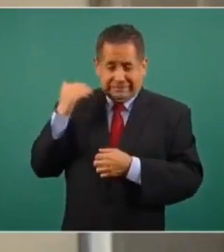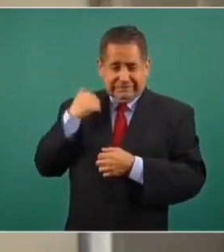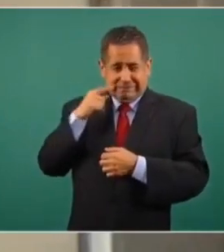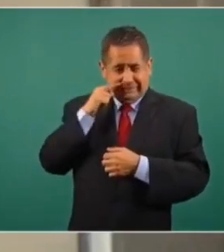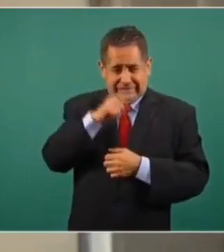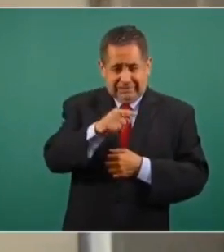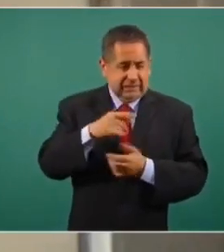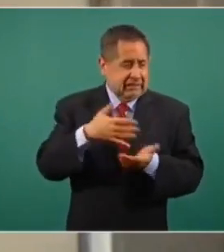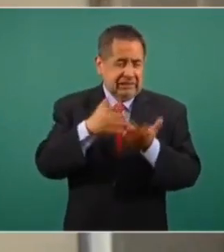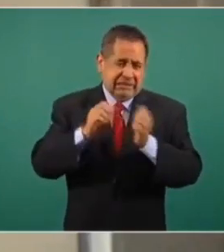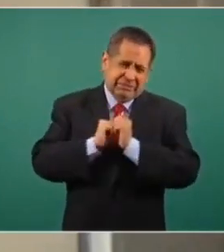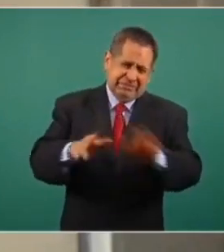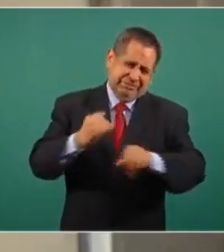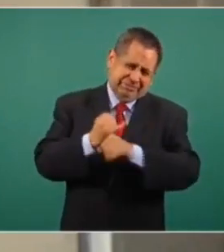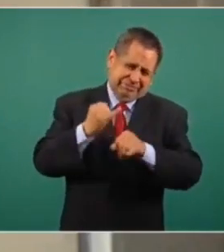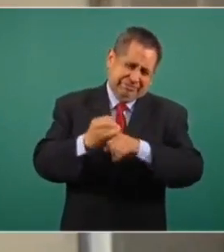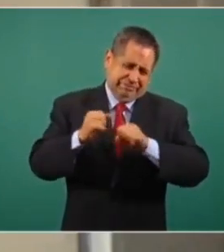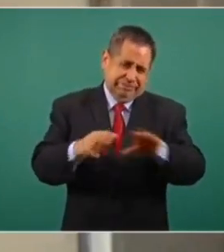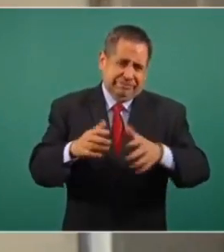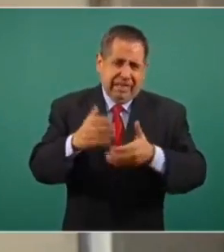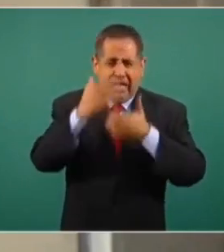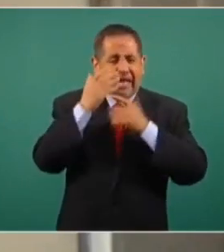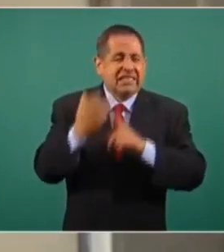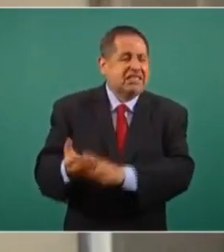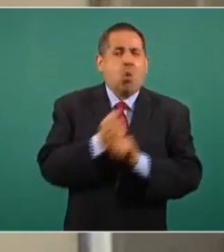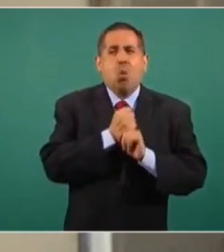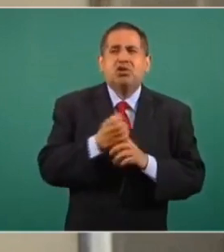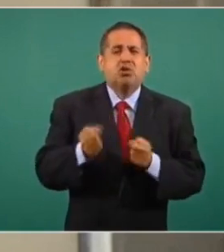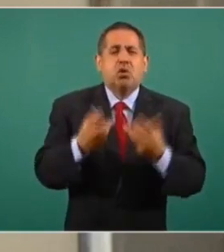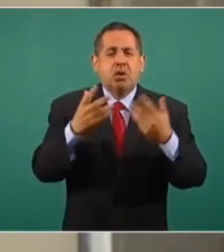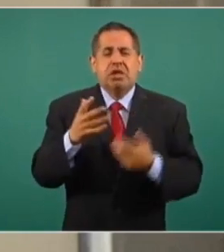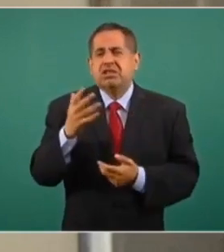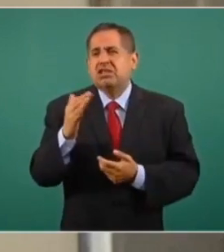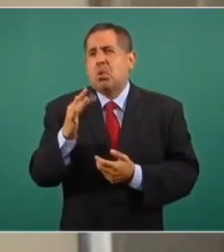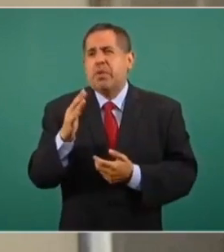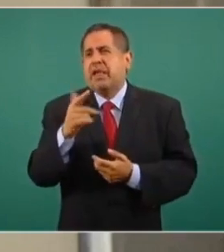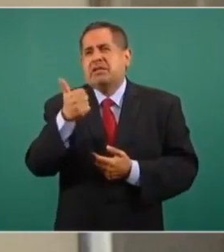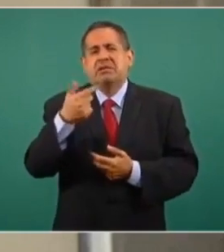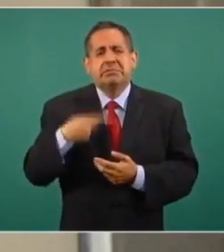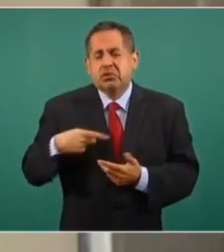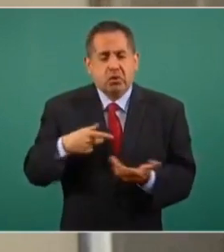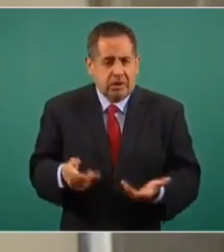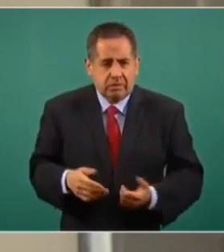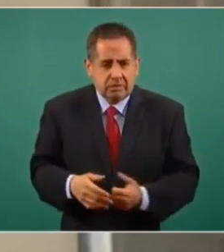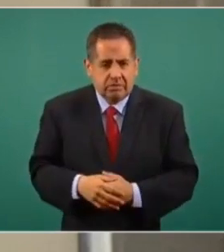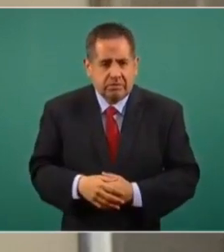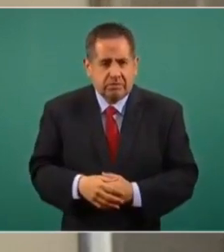publicado en redes sociales fue un secuestro de más de 56 personas.